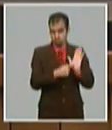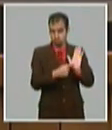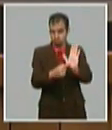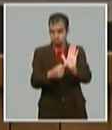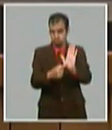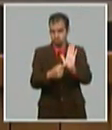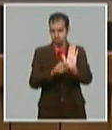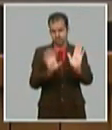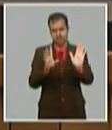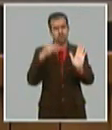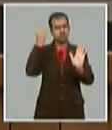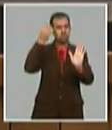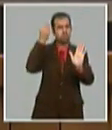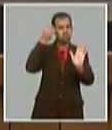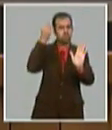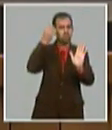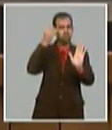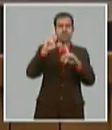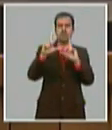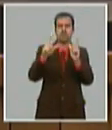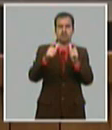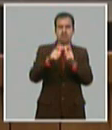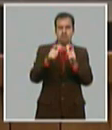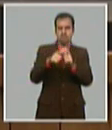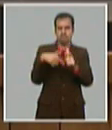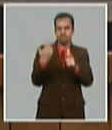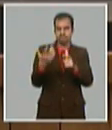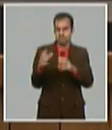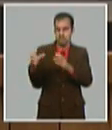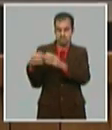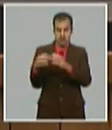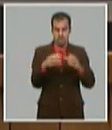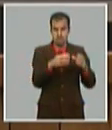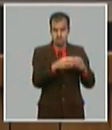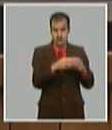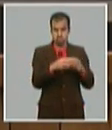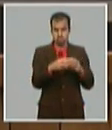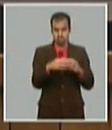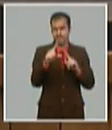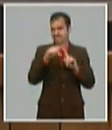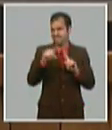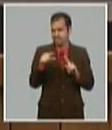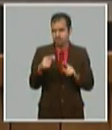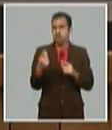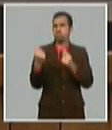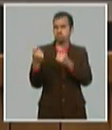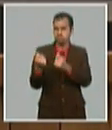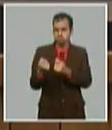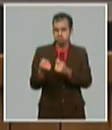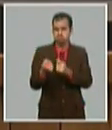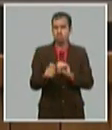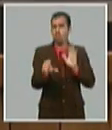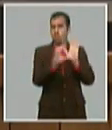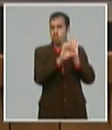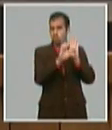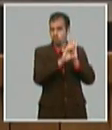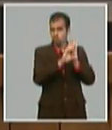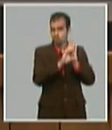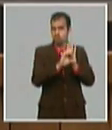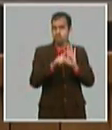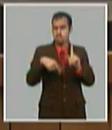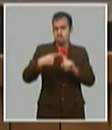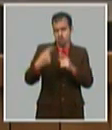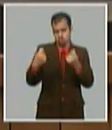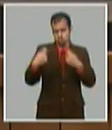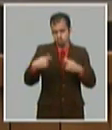previamente evaluados en reunión conjunta de las Comisiones de Asuntos Económicos y Constitucionales y Jurídicos y los